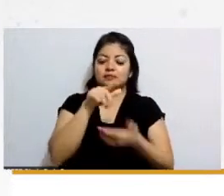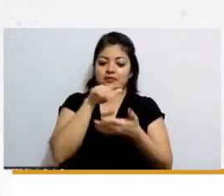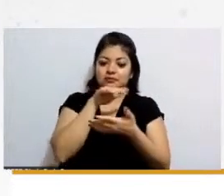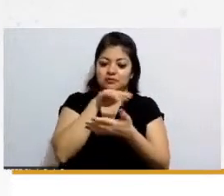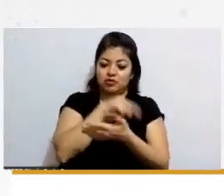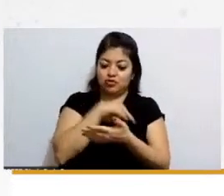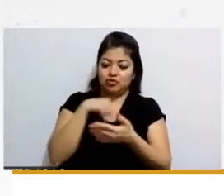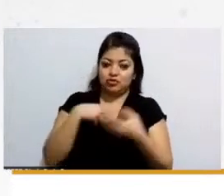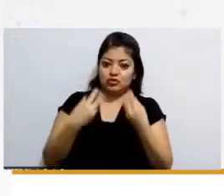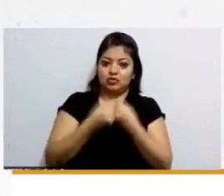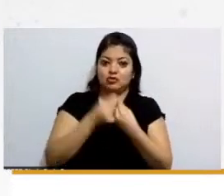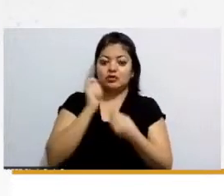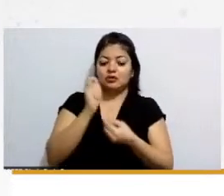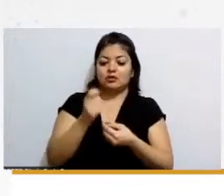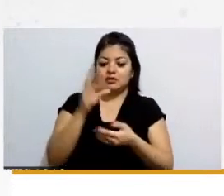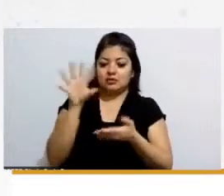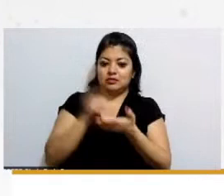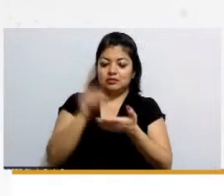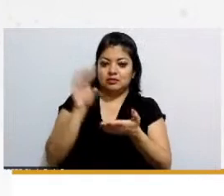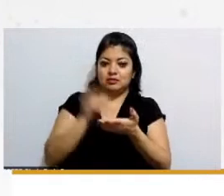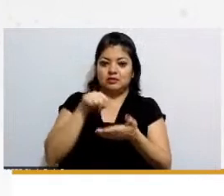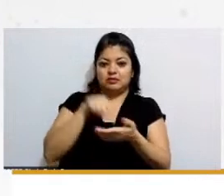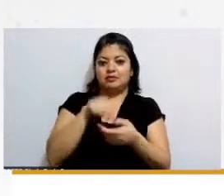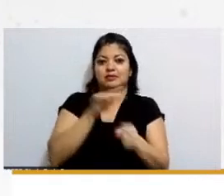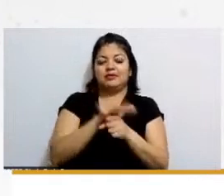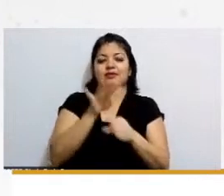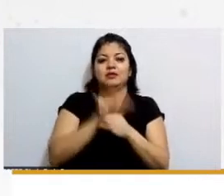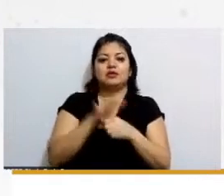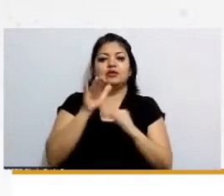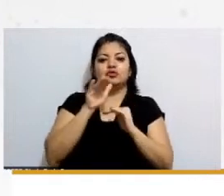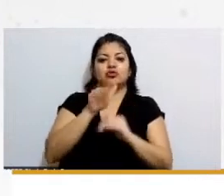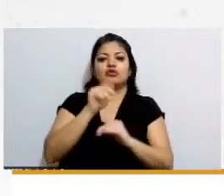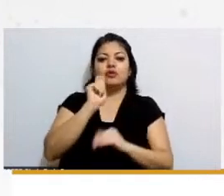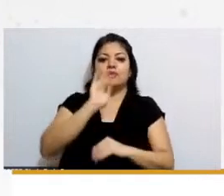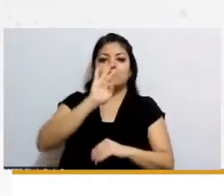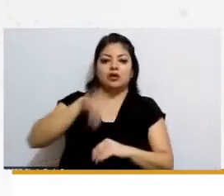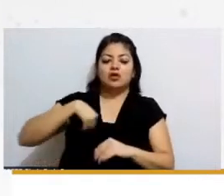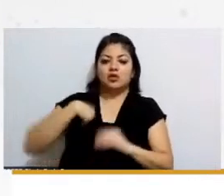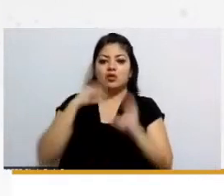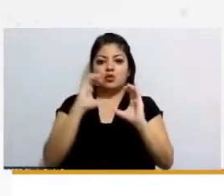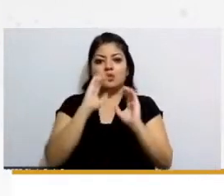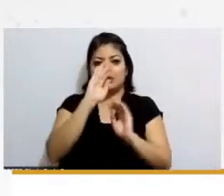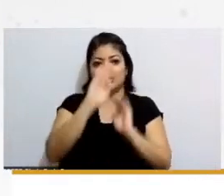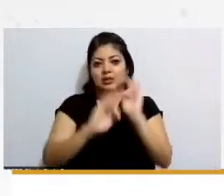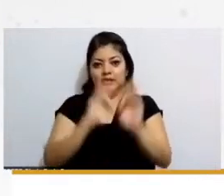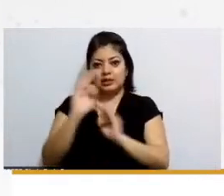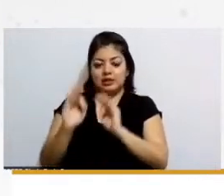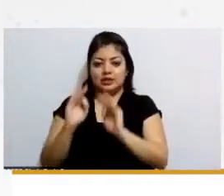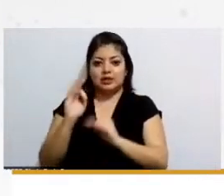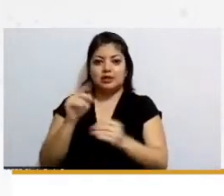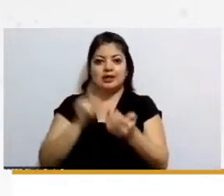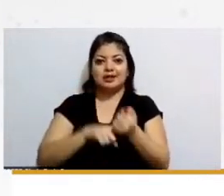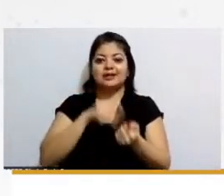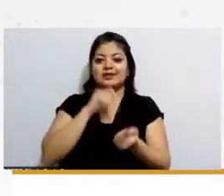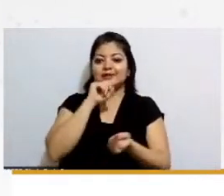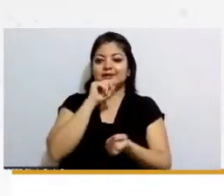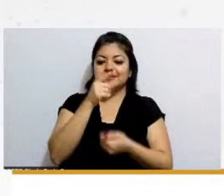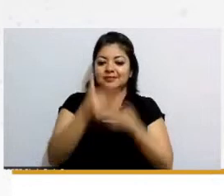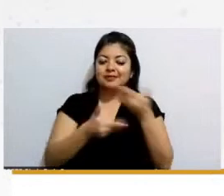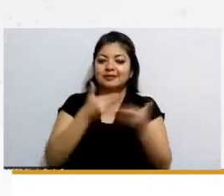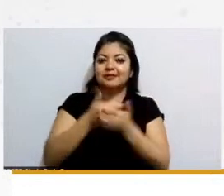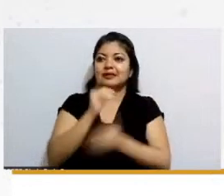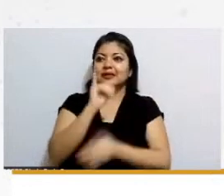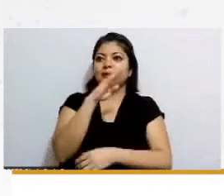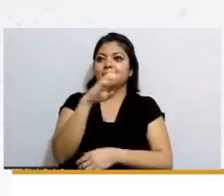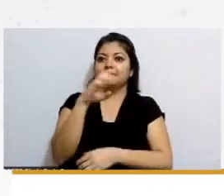este cuaderno de jurisprudencia sobre guarderías sobre guarderías como prestación de seguridad social